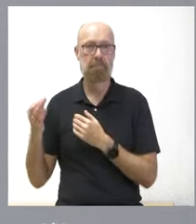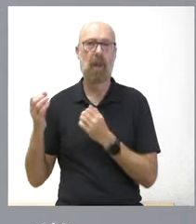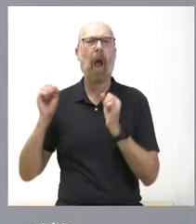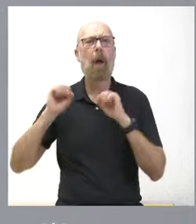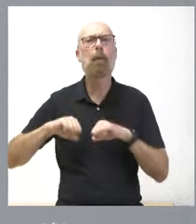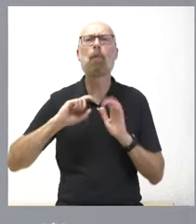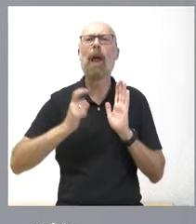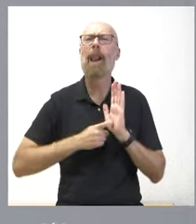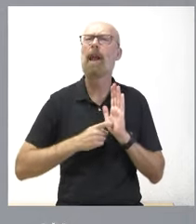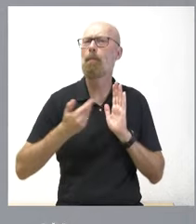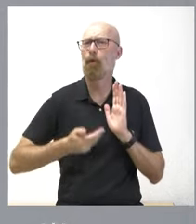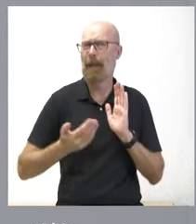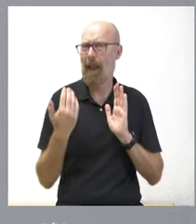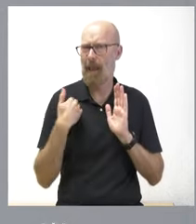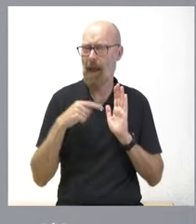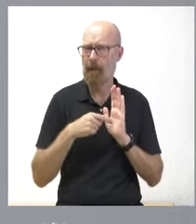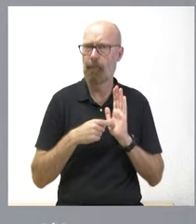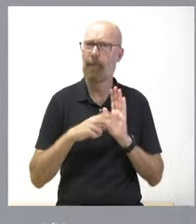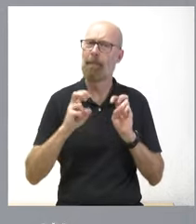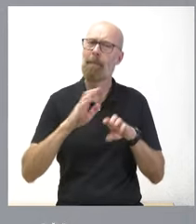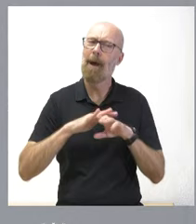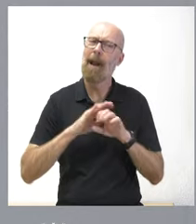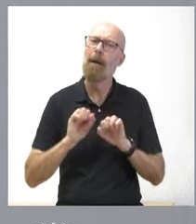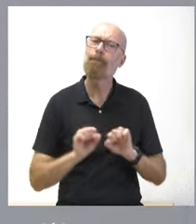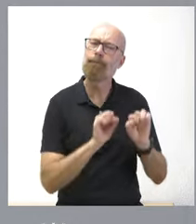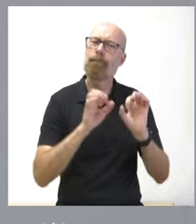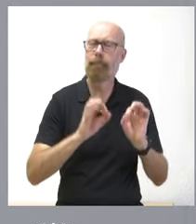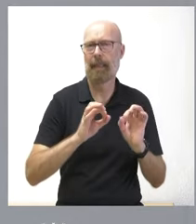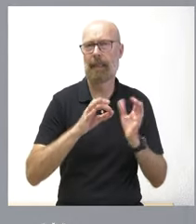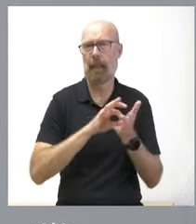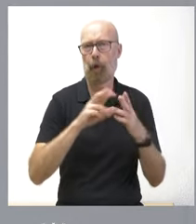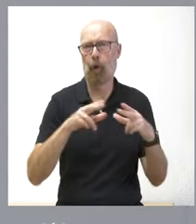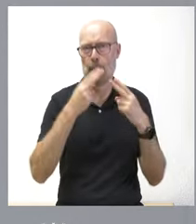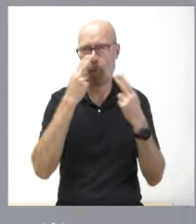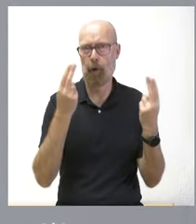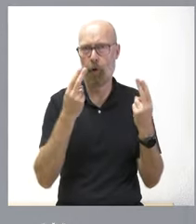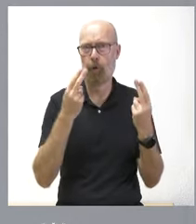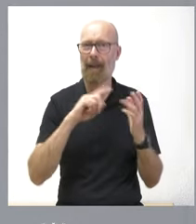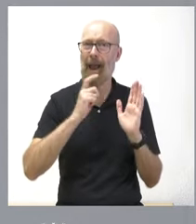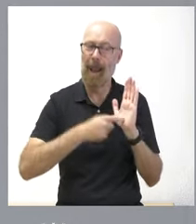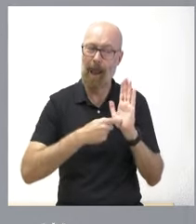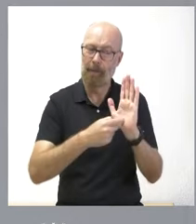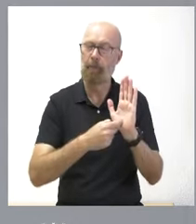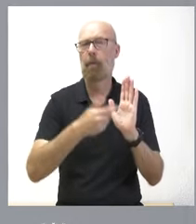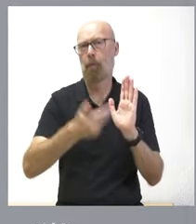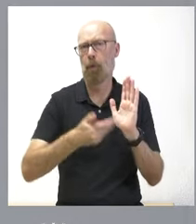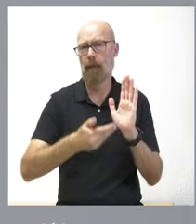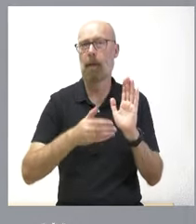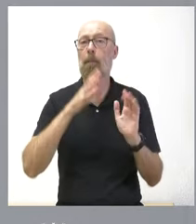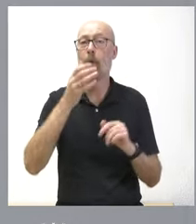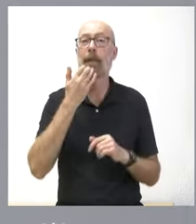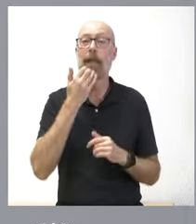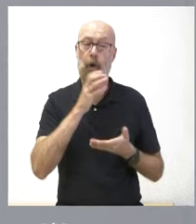importante que lo que hace es blindar los servicios públicos y esta ley adquiere todavía hoy más valor porque si somos la comunidad que destina más